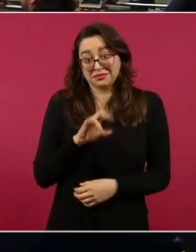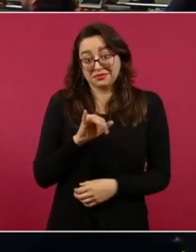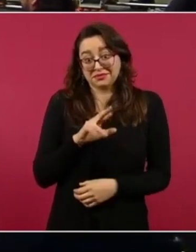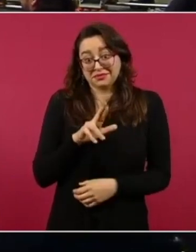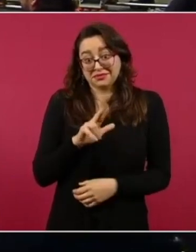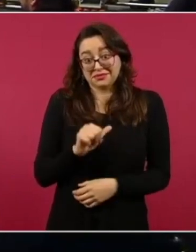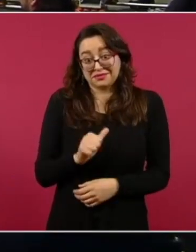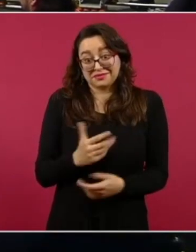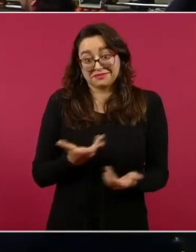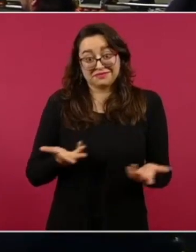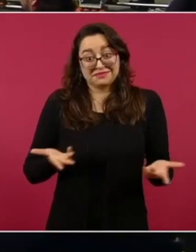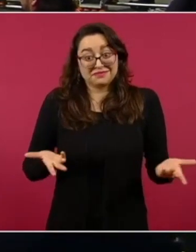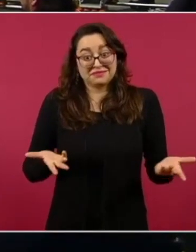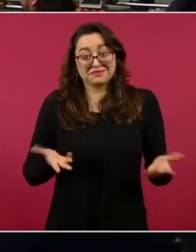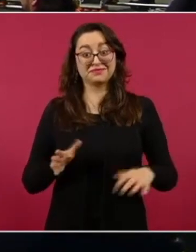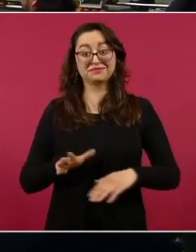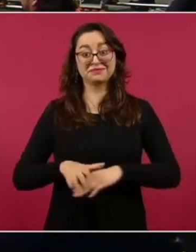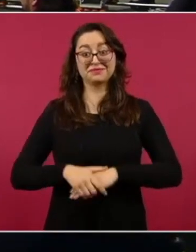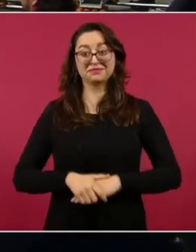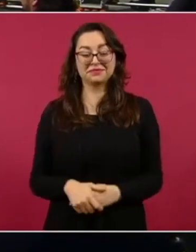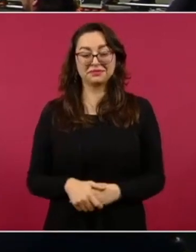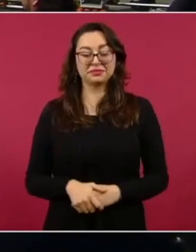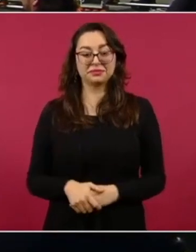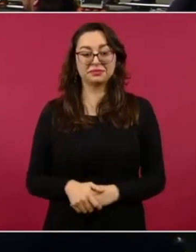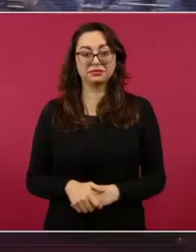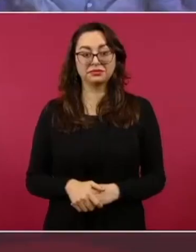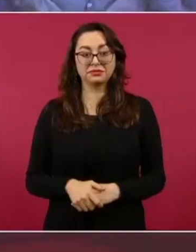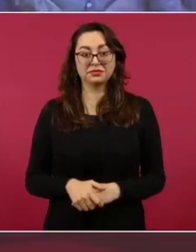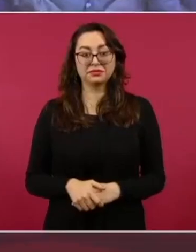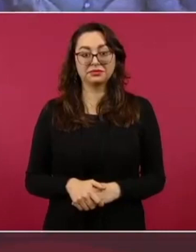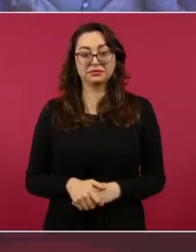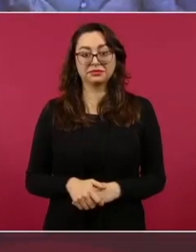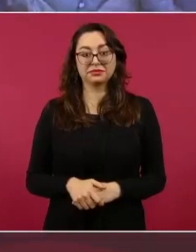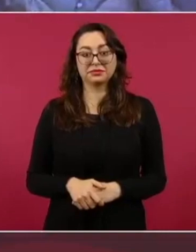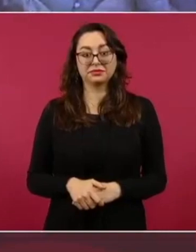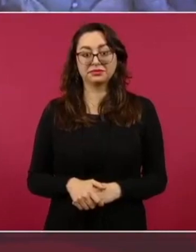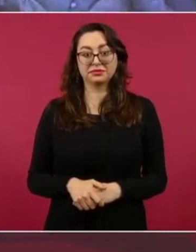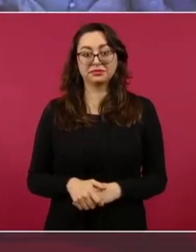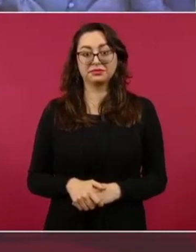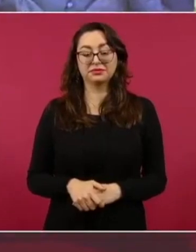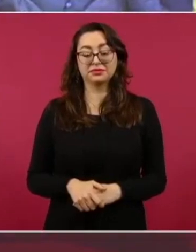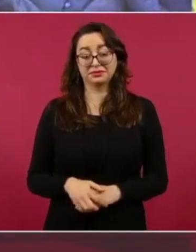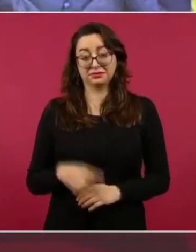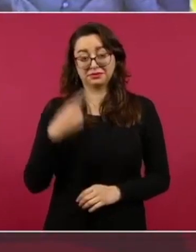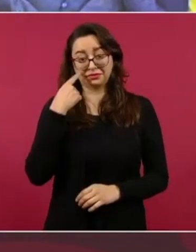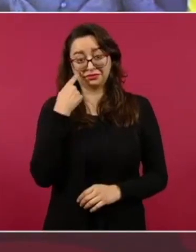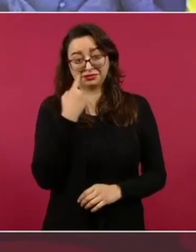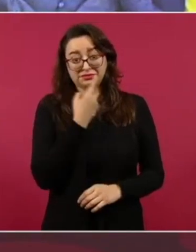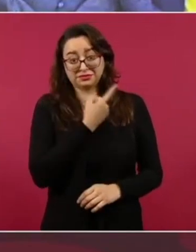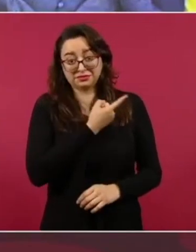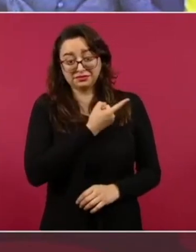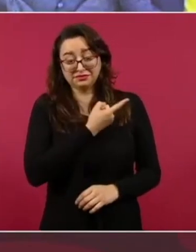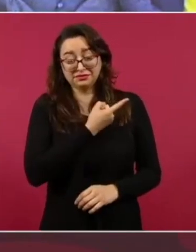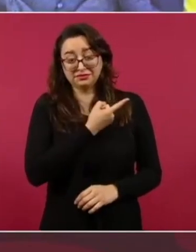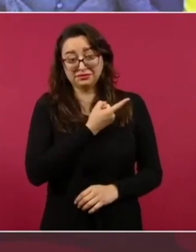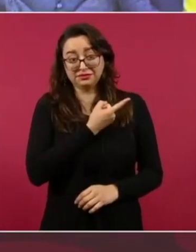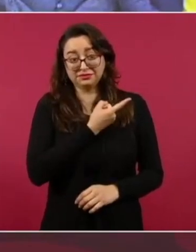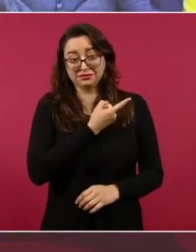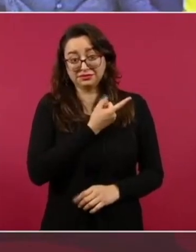Pero ya que estamos en esto, dice, bueno, sí es el hermano, sí, pero también fue gobernador. Fíjense lo que hacían,